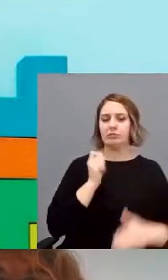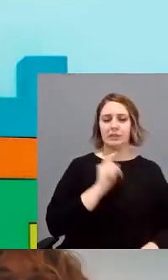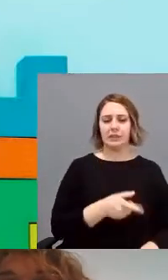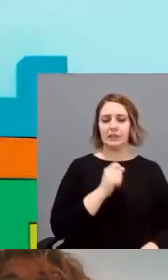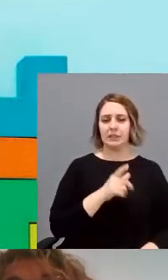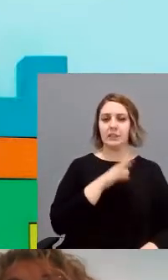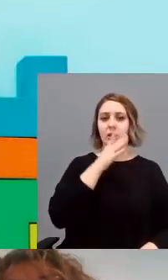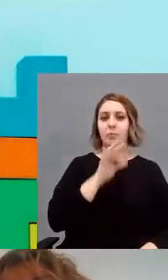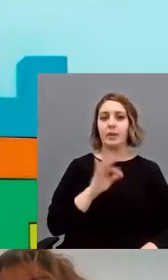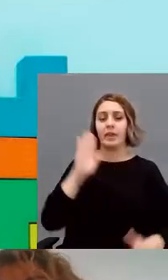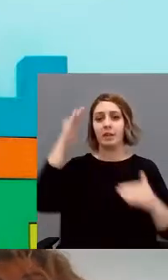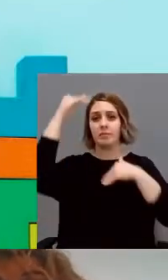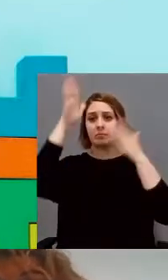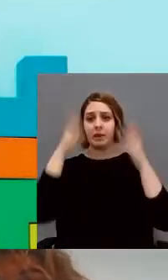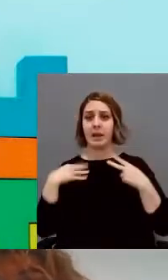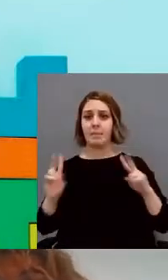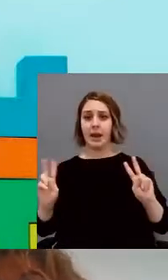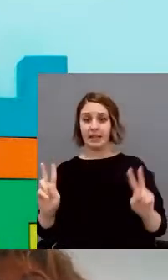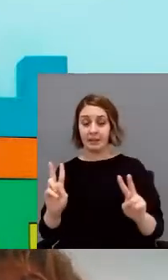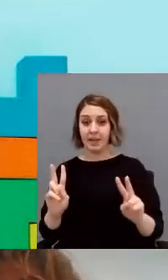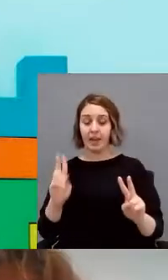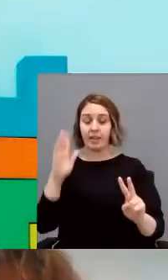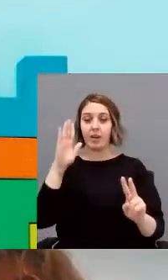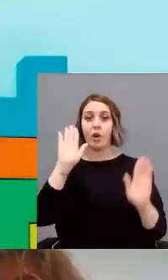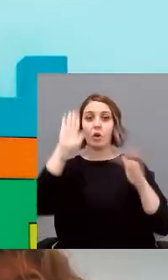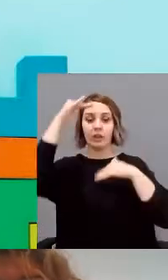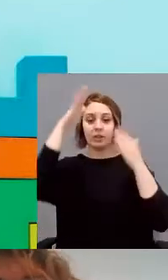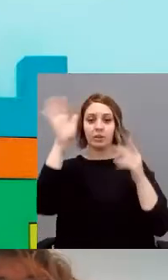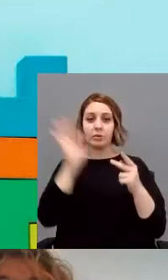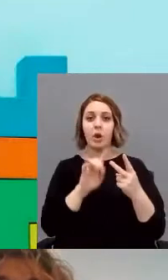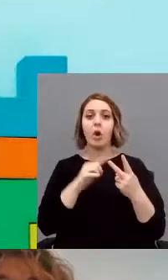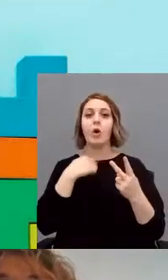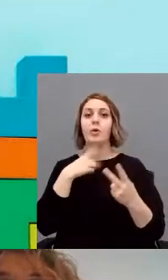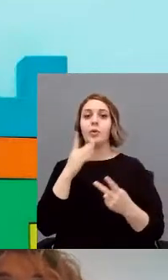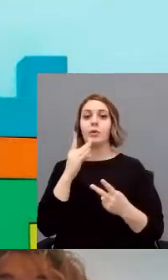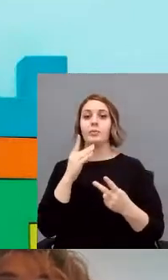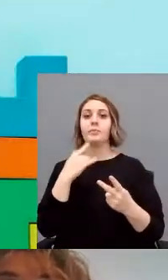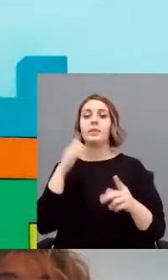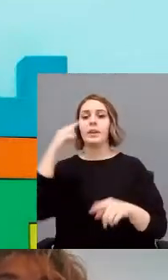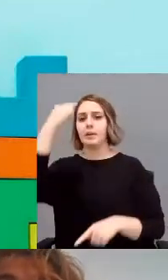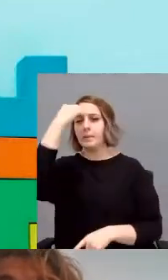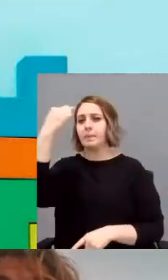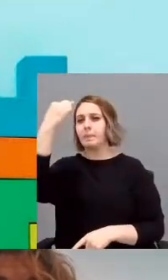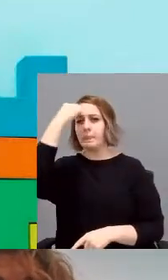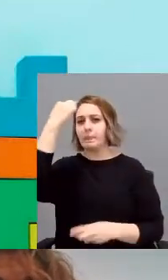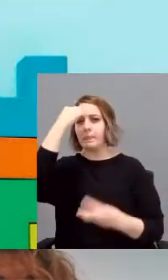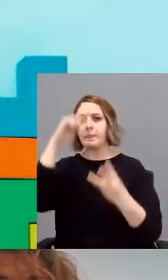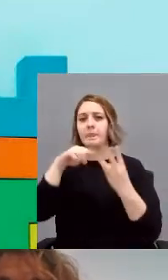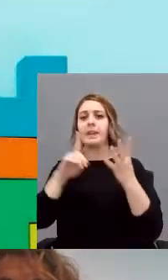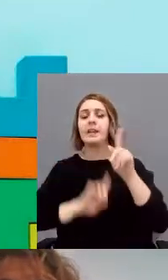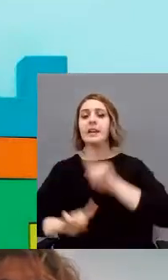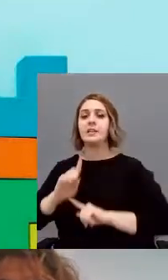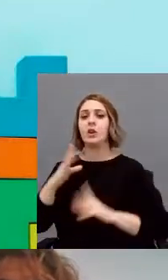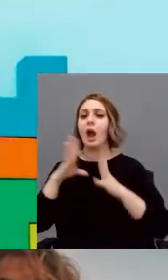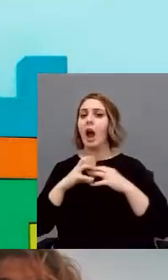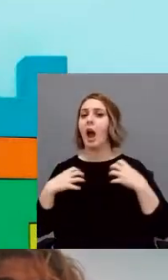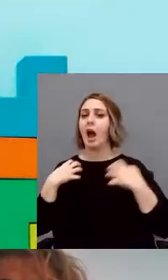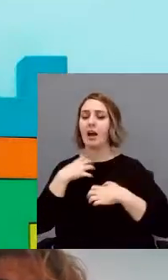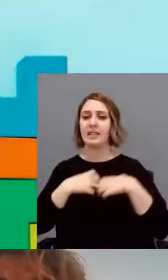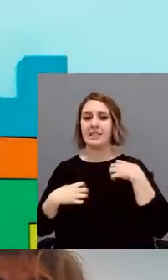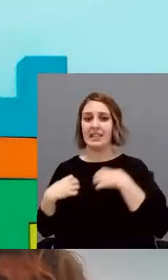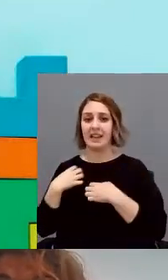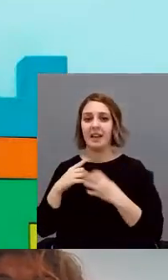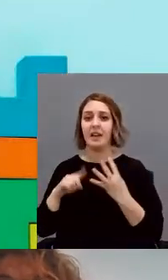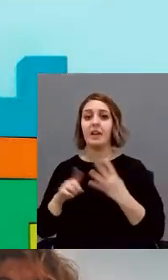aparecer el trastorno de déficit de atención, hiperactividad o rasgos de distimia, trastornos obsesivos compulsivos, trastorno de ansiedad,